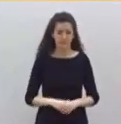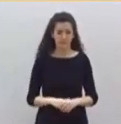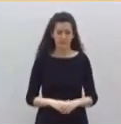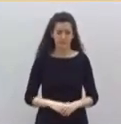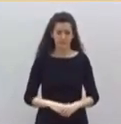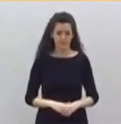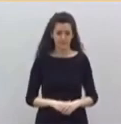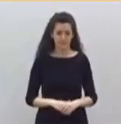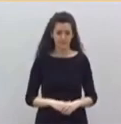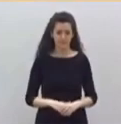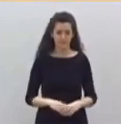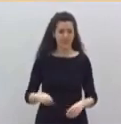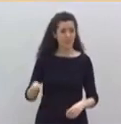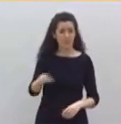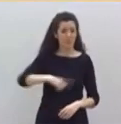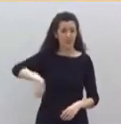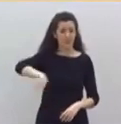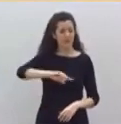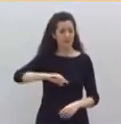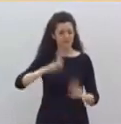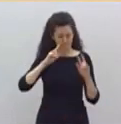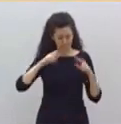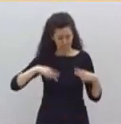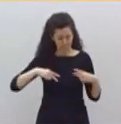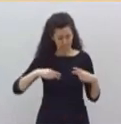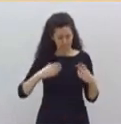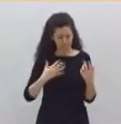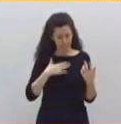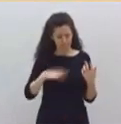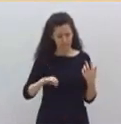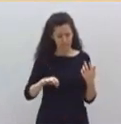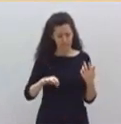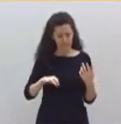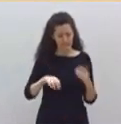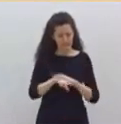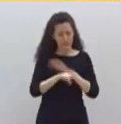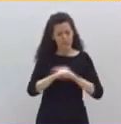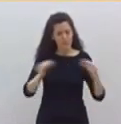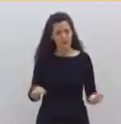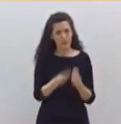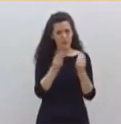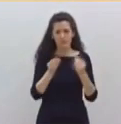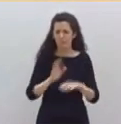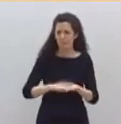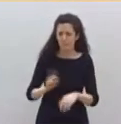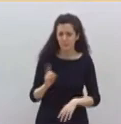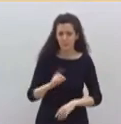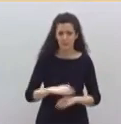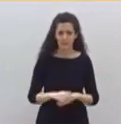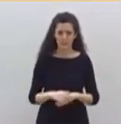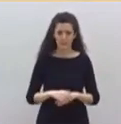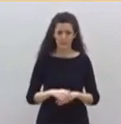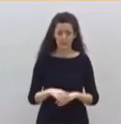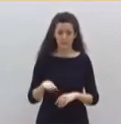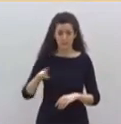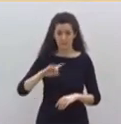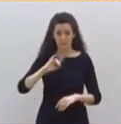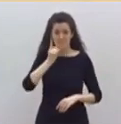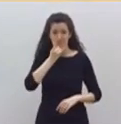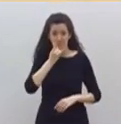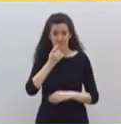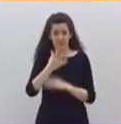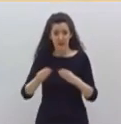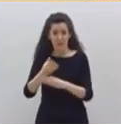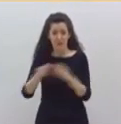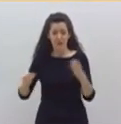reconocen que se ha podido hacer algo mejor? ¿Por qué ustedes no piden disculpas por sus errores? Voy a decir cuáles en nuestra opinión han